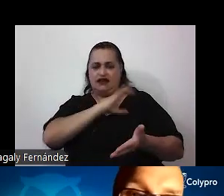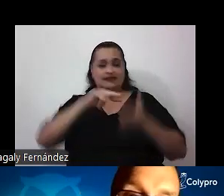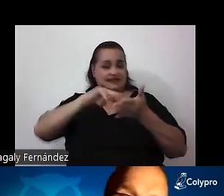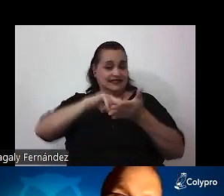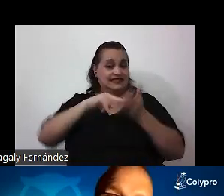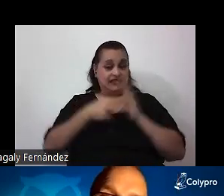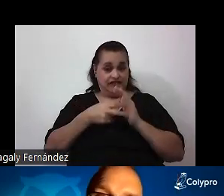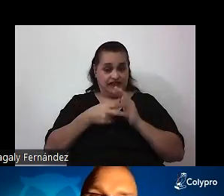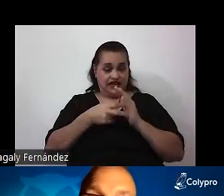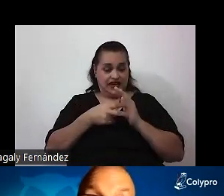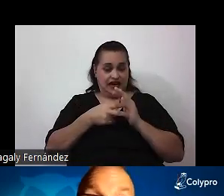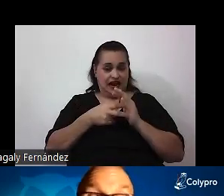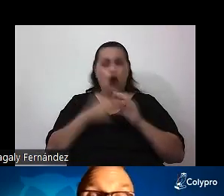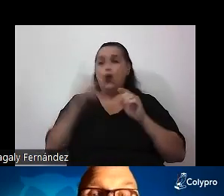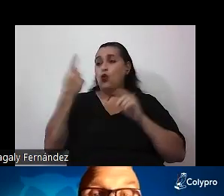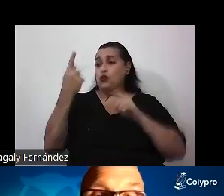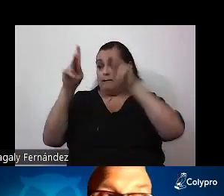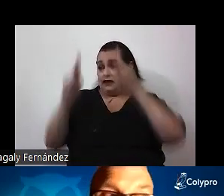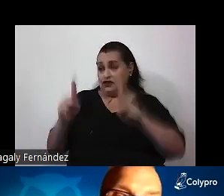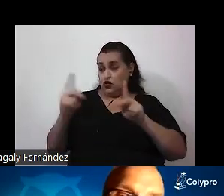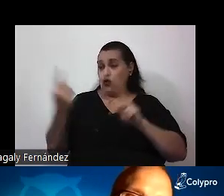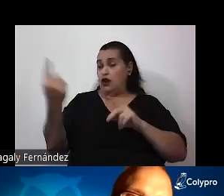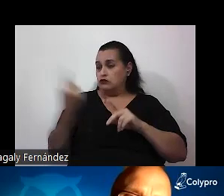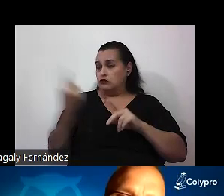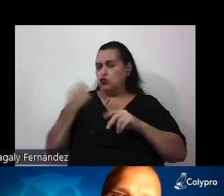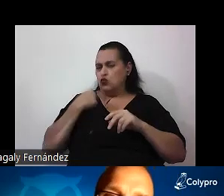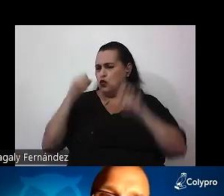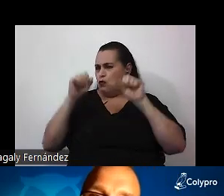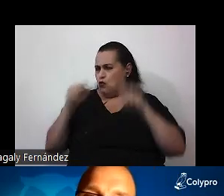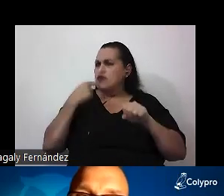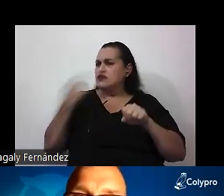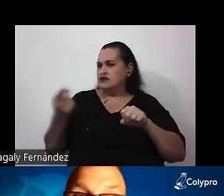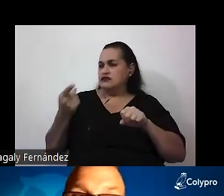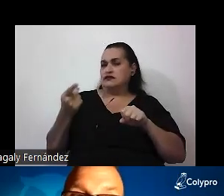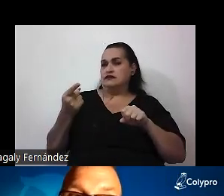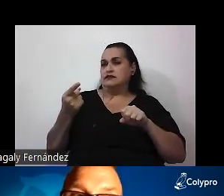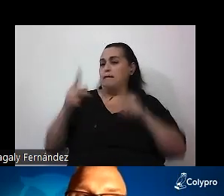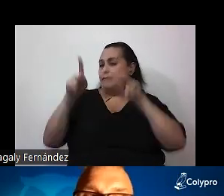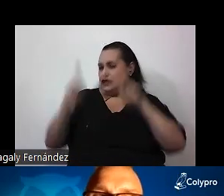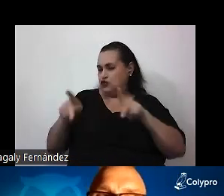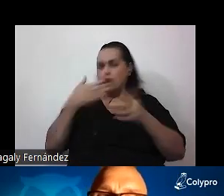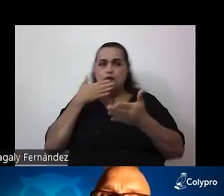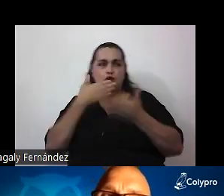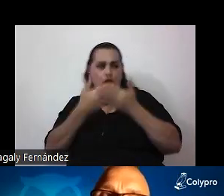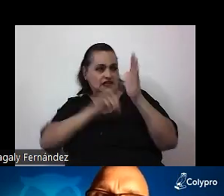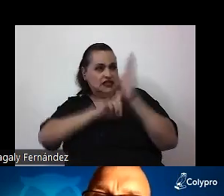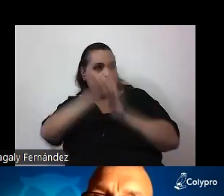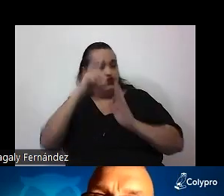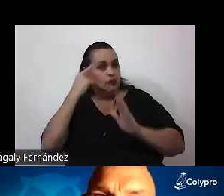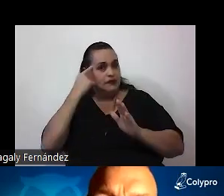para decirlo de otro modo, una persona de la cual uno pudiera decir que tiene un buen desarrollo de pensamiento crítico,